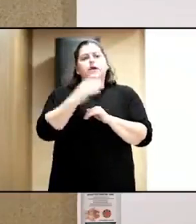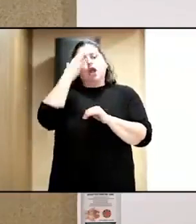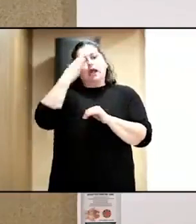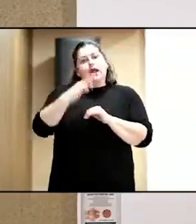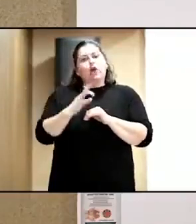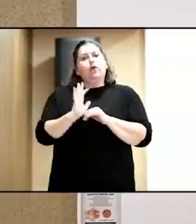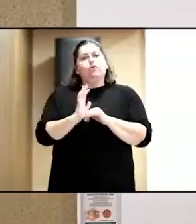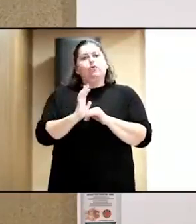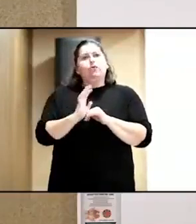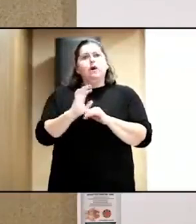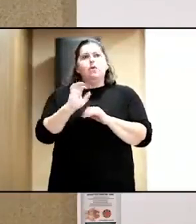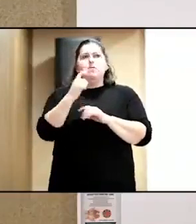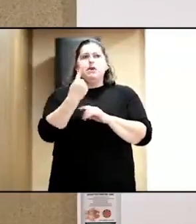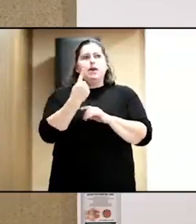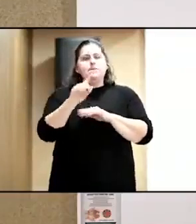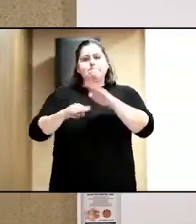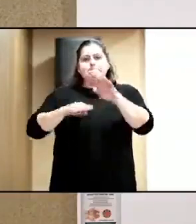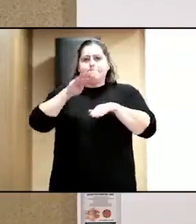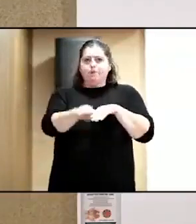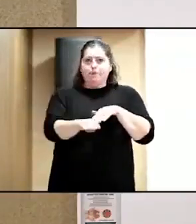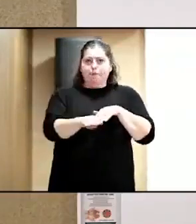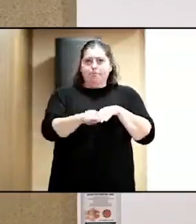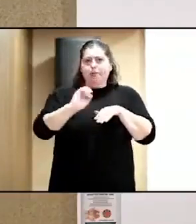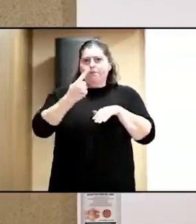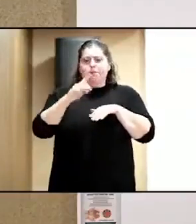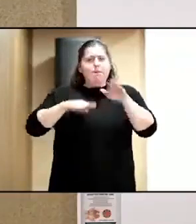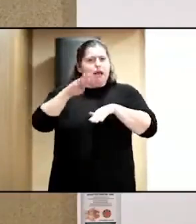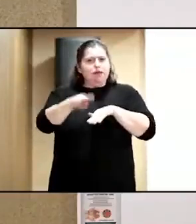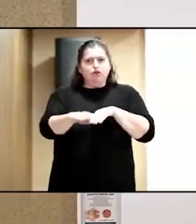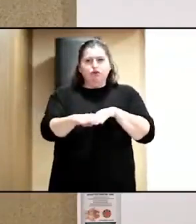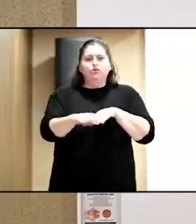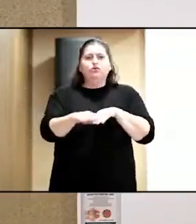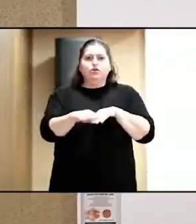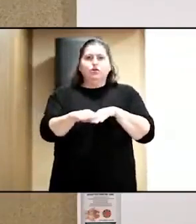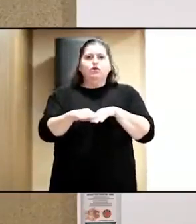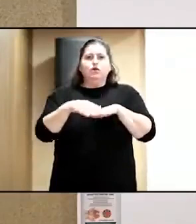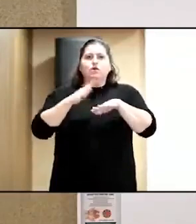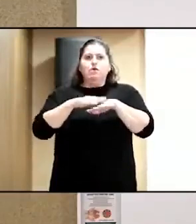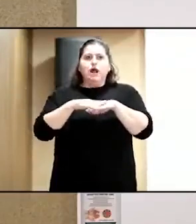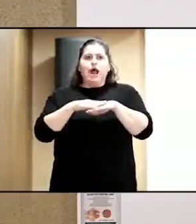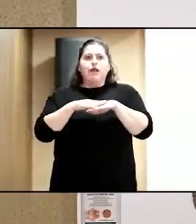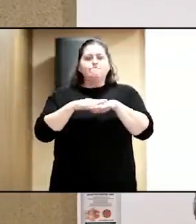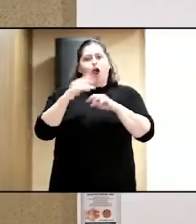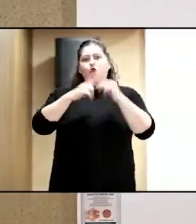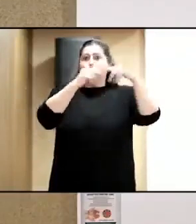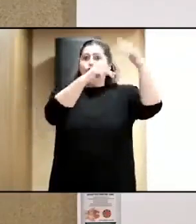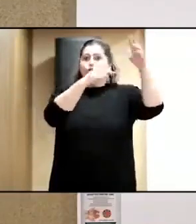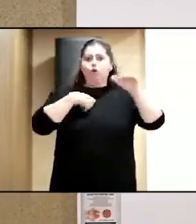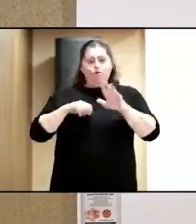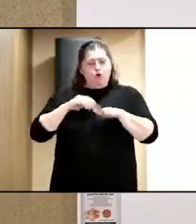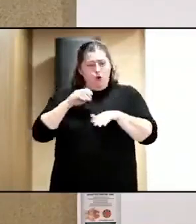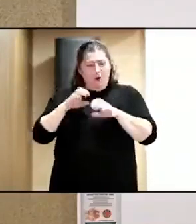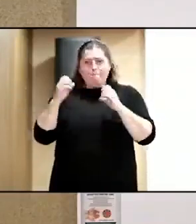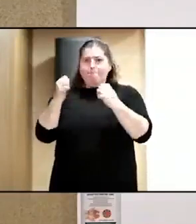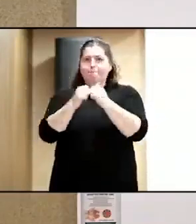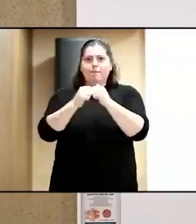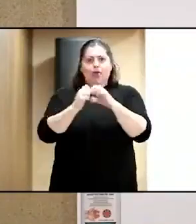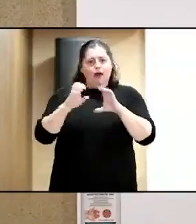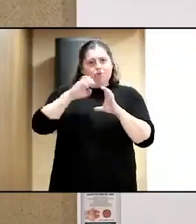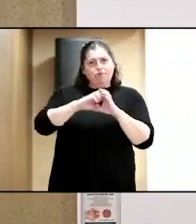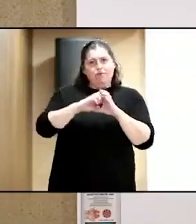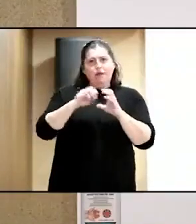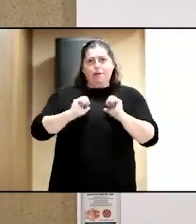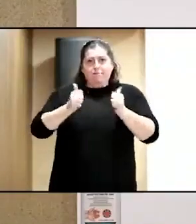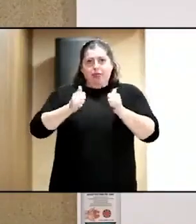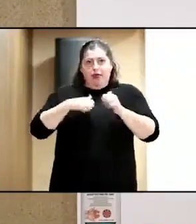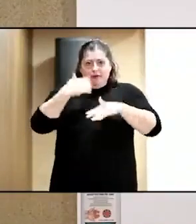piedra que pudimos poner en esta construcción que intentamos hacer de llevar la accesibilidad y la